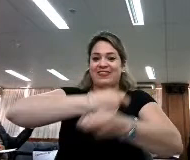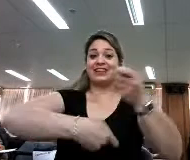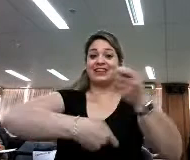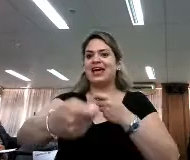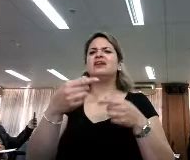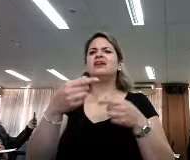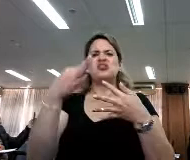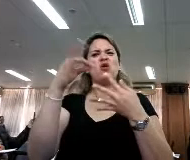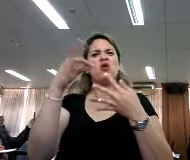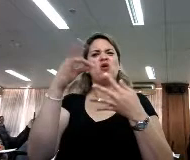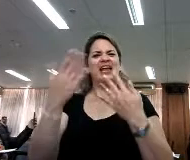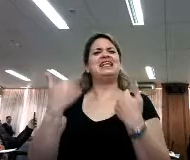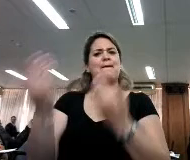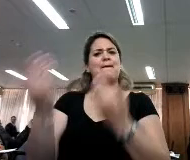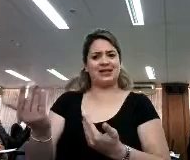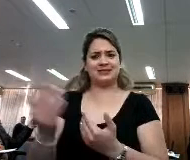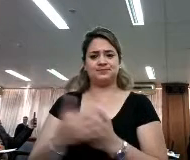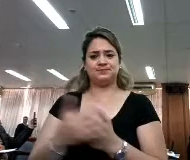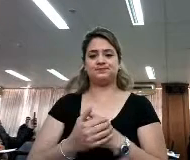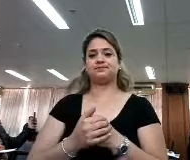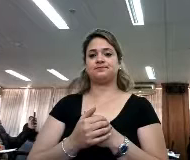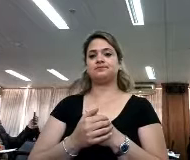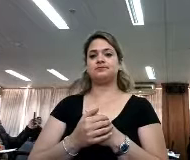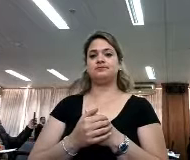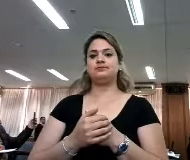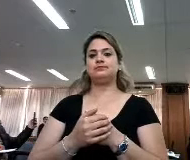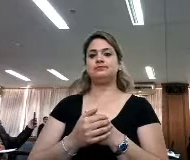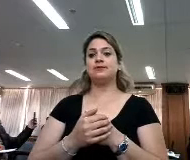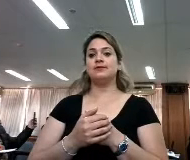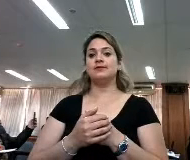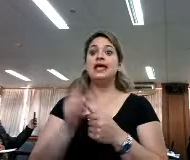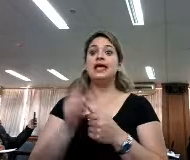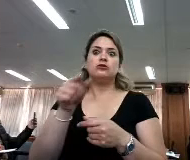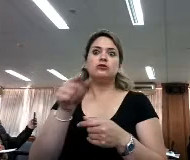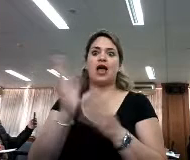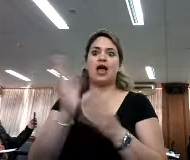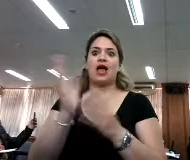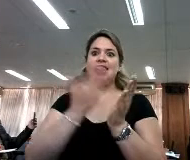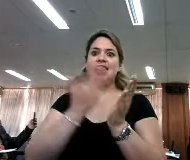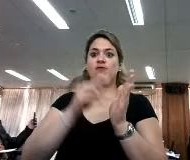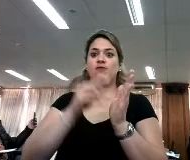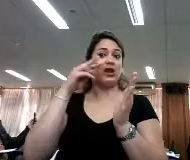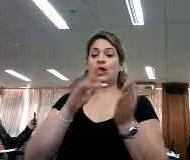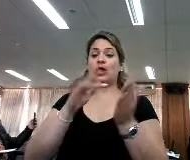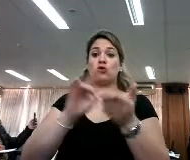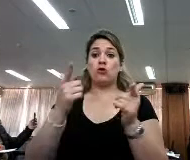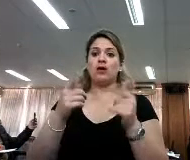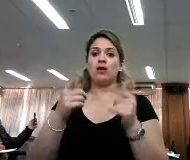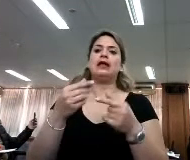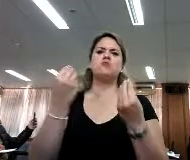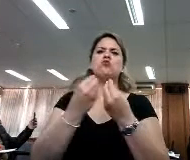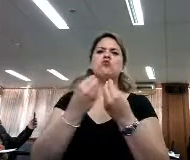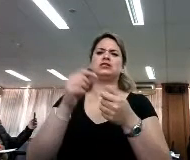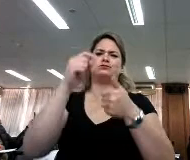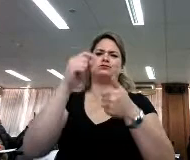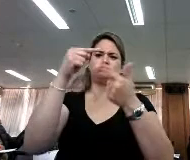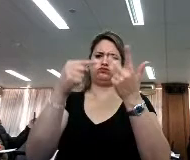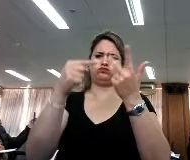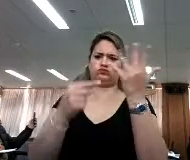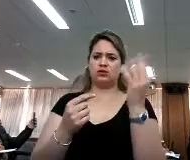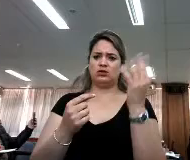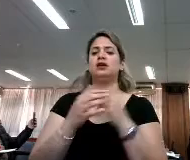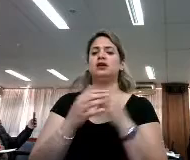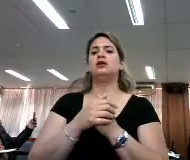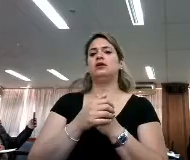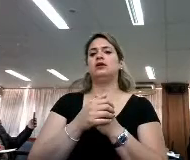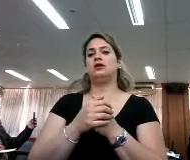características. La intangibilidad nos permite todo un abanico de posibilidades, ya lo vimos, la llegada